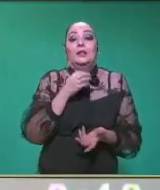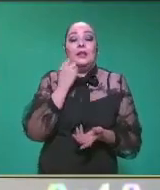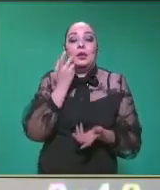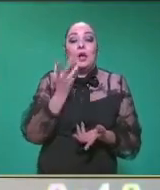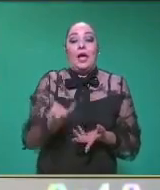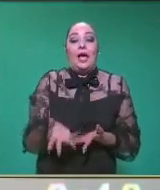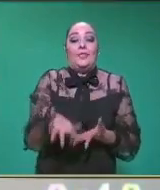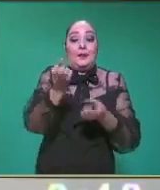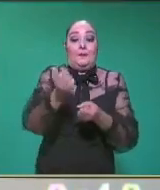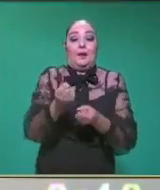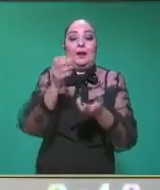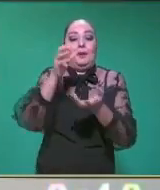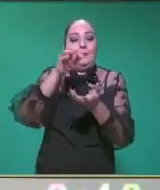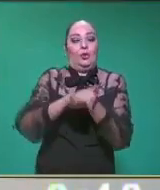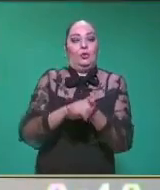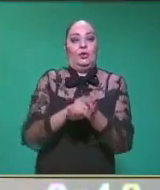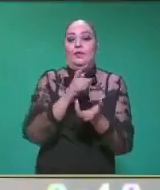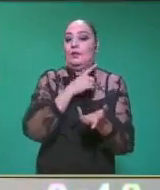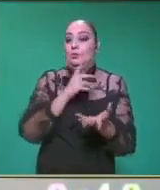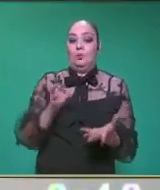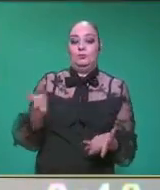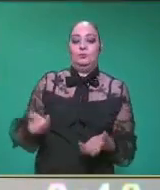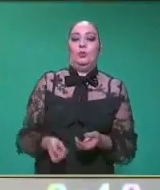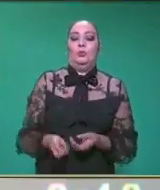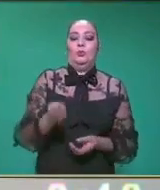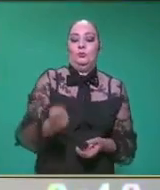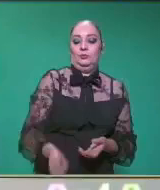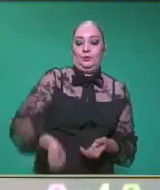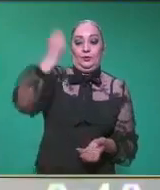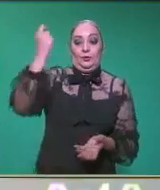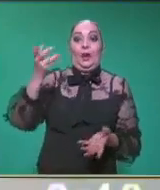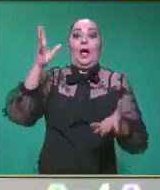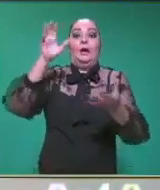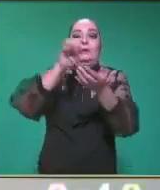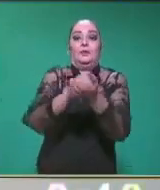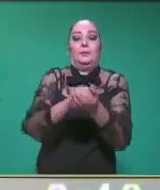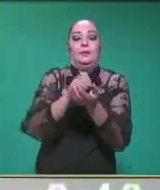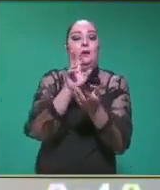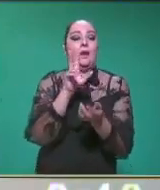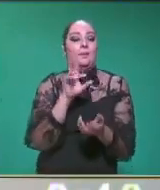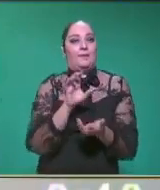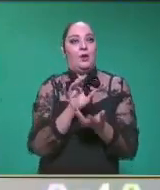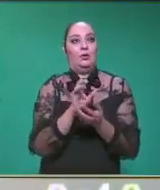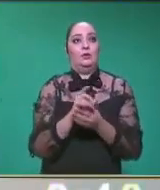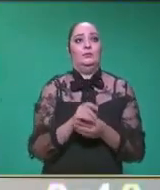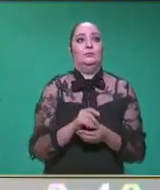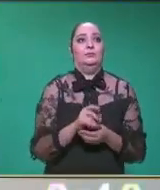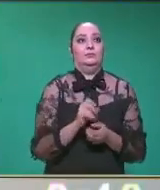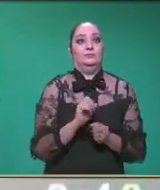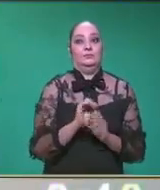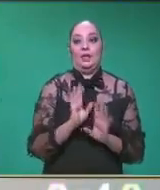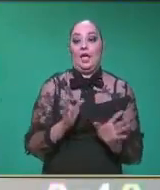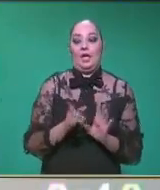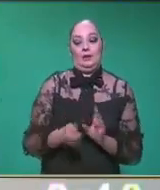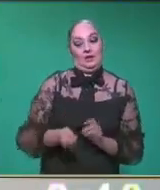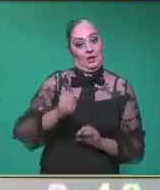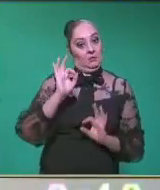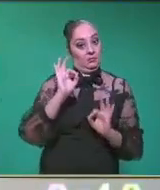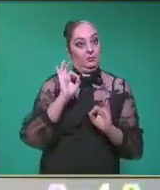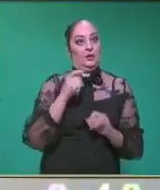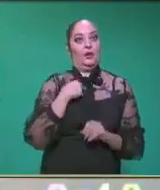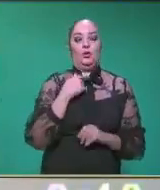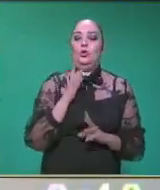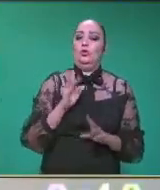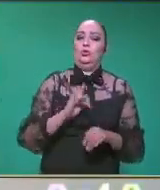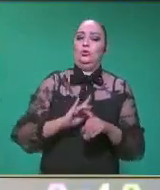la pelotita de calcetín. ¿la tengo que atrapar? Es correcto. Ok, muy ¿Listo, profe? Sí. O sea, primero. Ahí Excelente, muy bien, va.